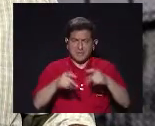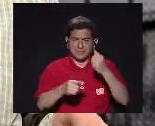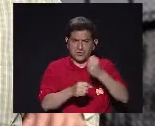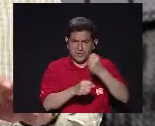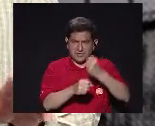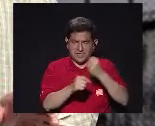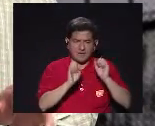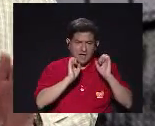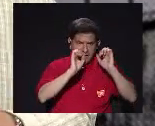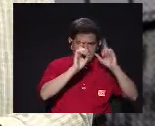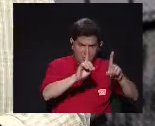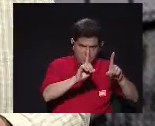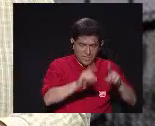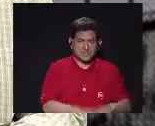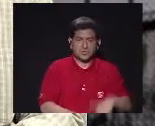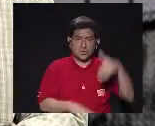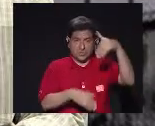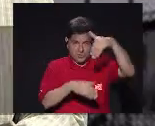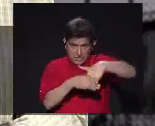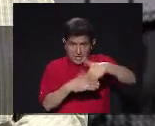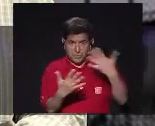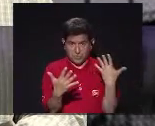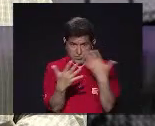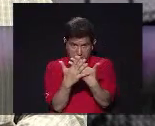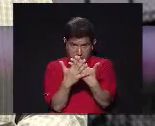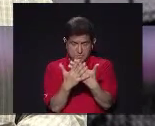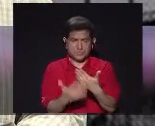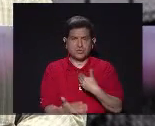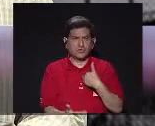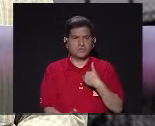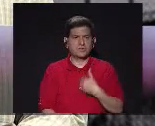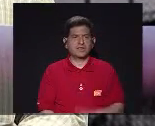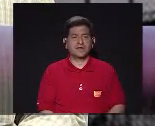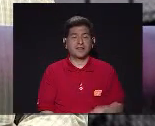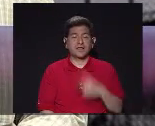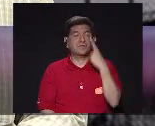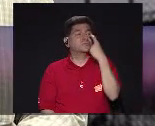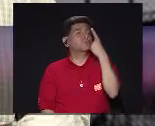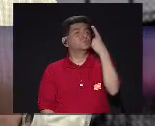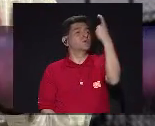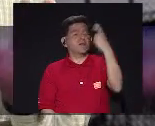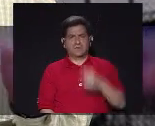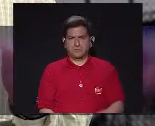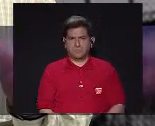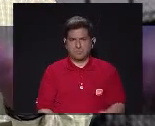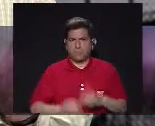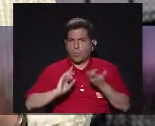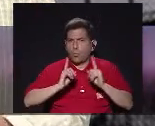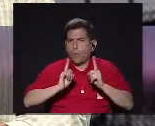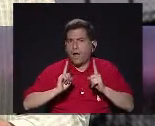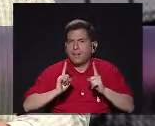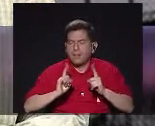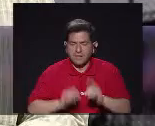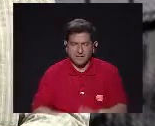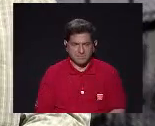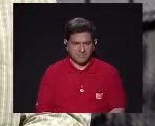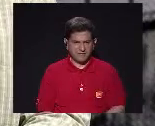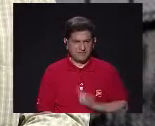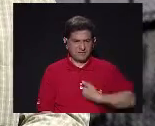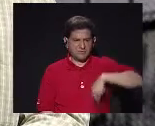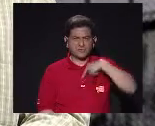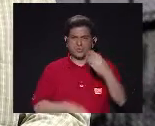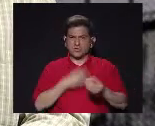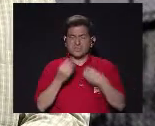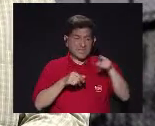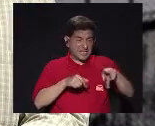Casi siempre Quienes nos dedicamos A hacer educación En presidios Tenemos como una especie De fantasía Y la fantasía